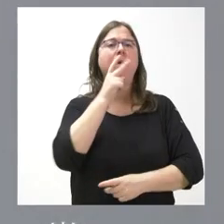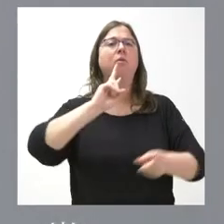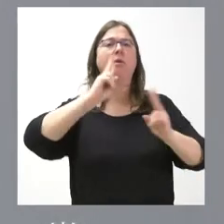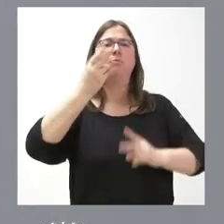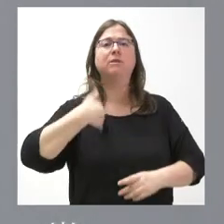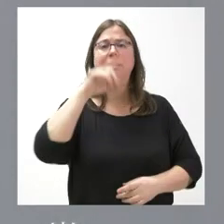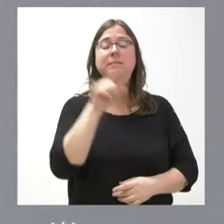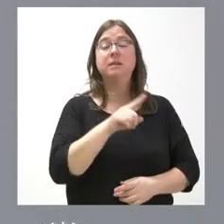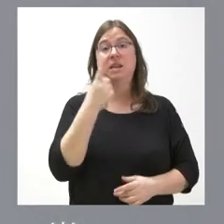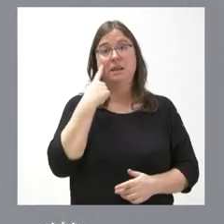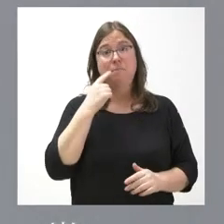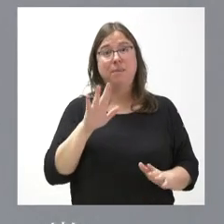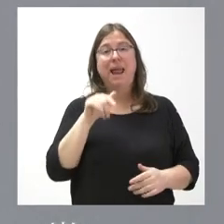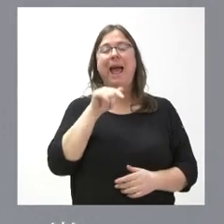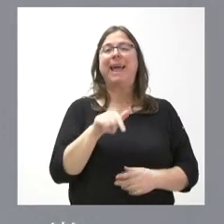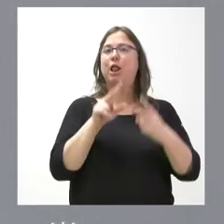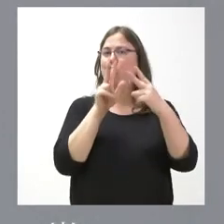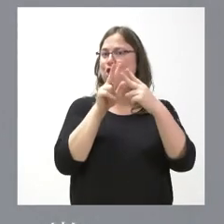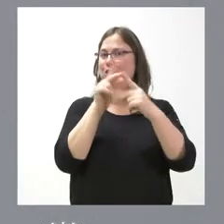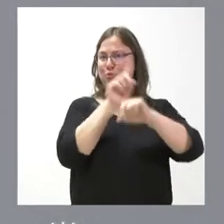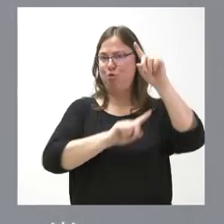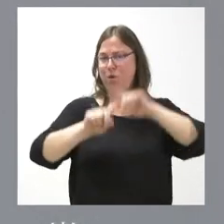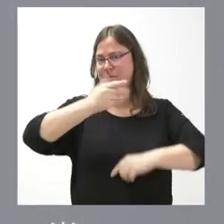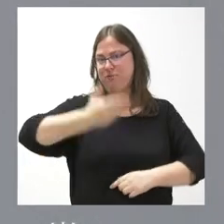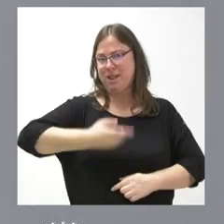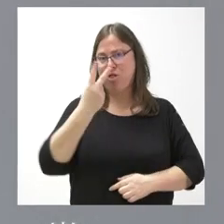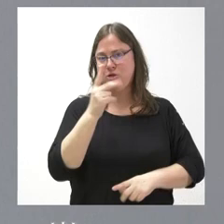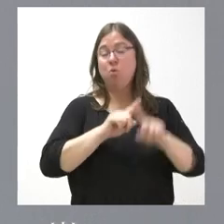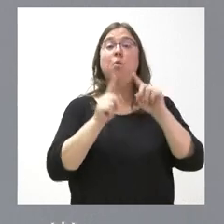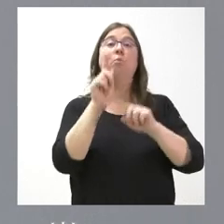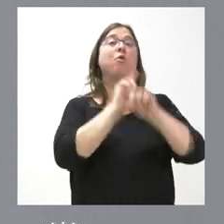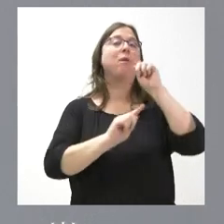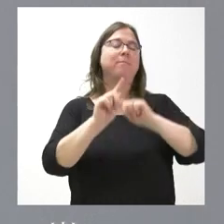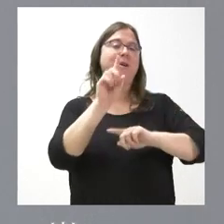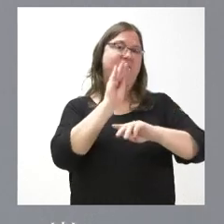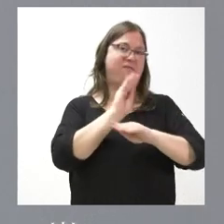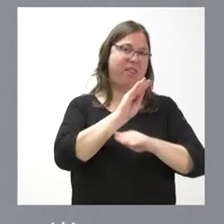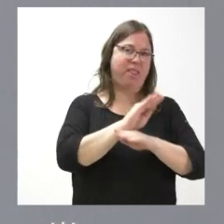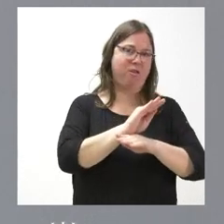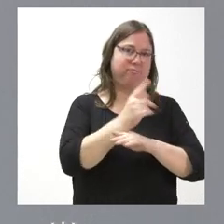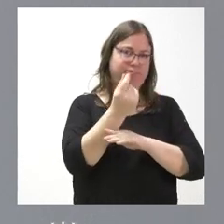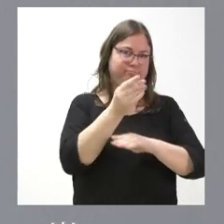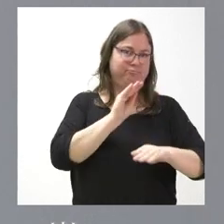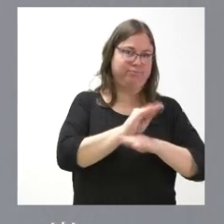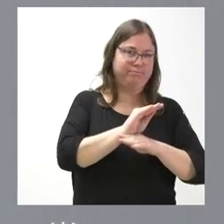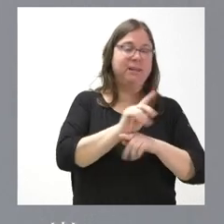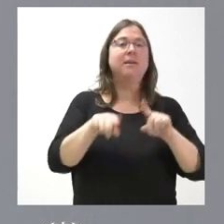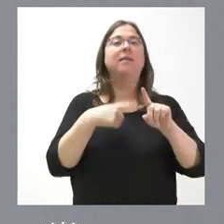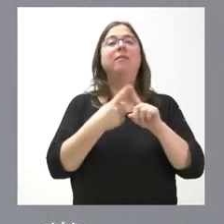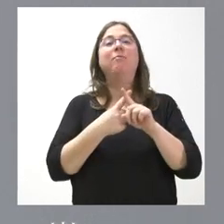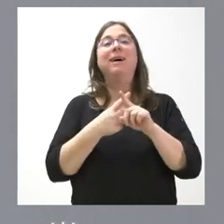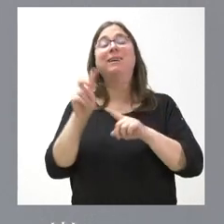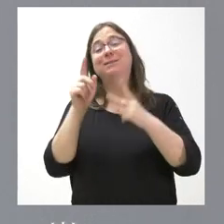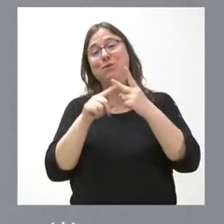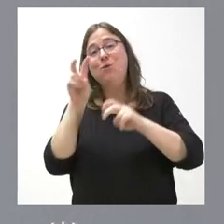Pues, mire, yo creo que aquí hay dos problemas fundamentales. Hay un problema de financiación y un problema de búsqueda de consensos.